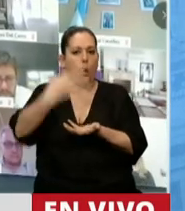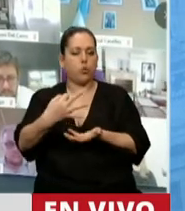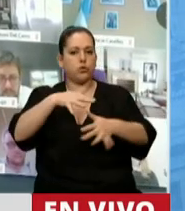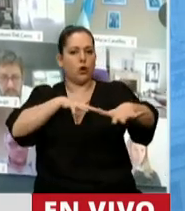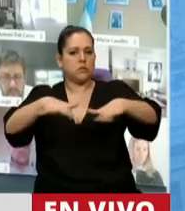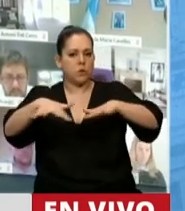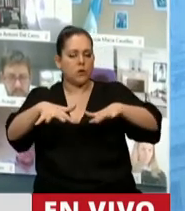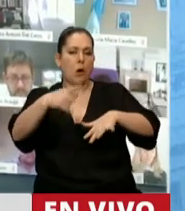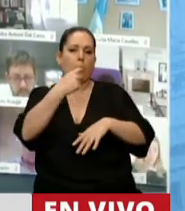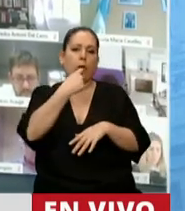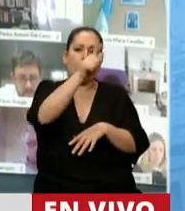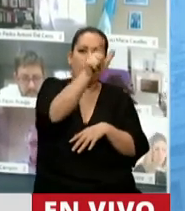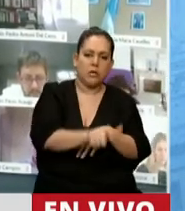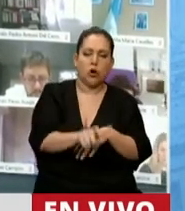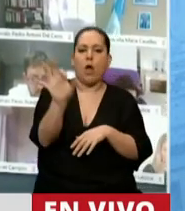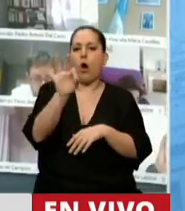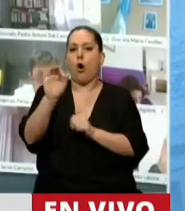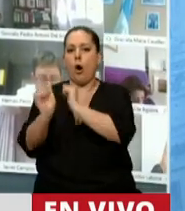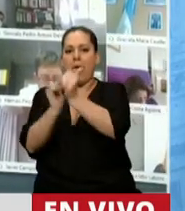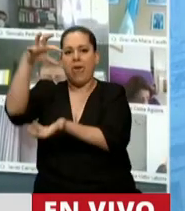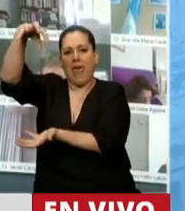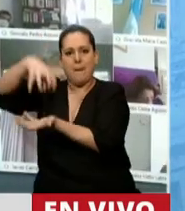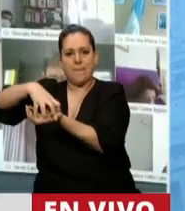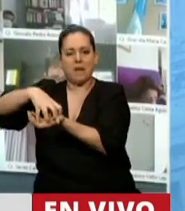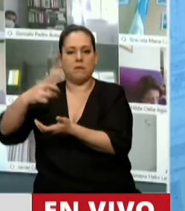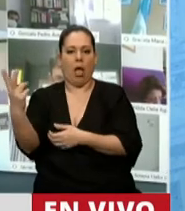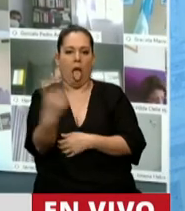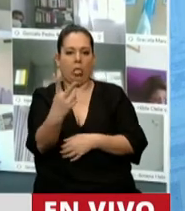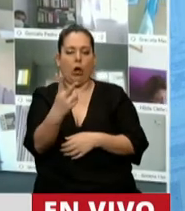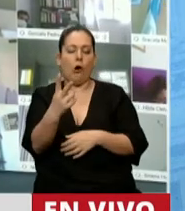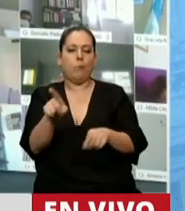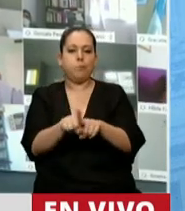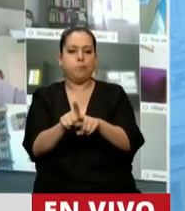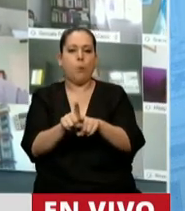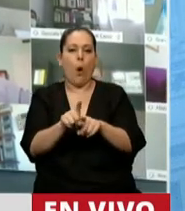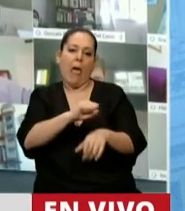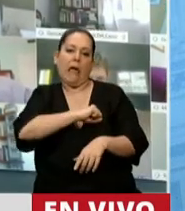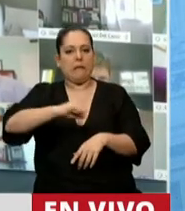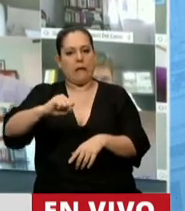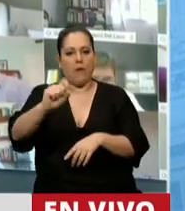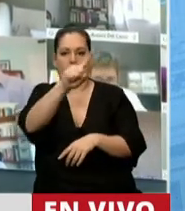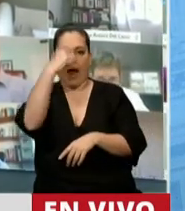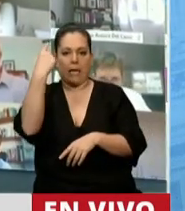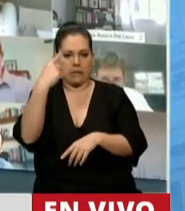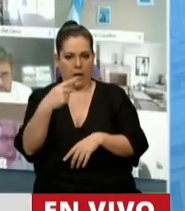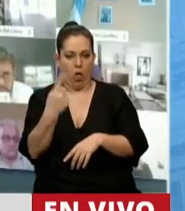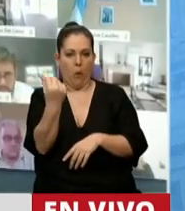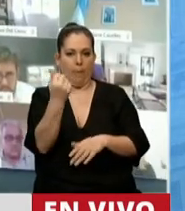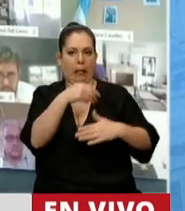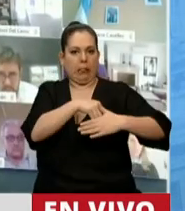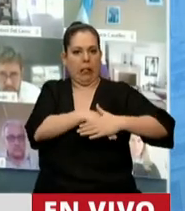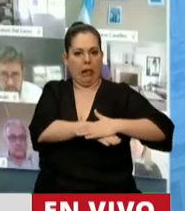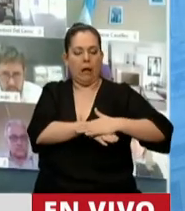una persona, un individuo, una empresa, que se queda con la plata de los argentinos, que defrauda al Estado, que quiebra a su